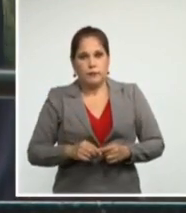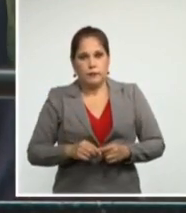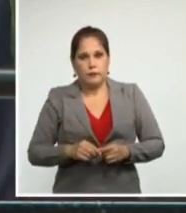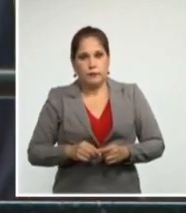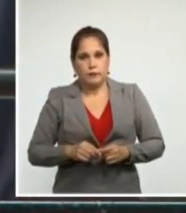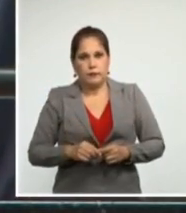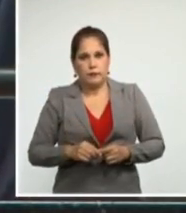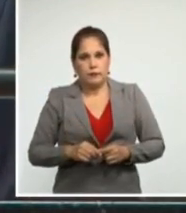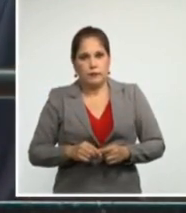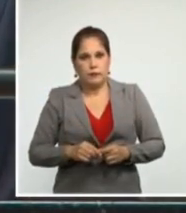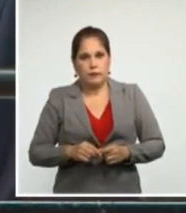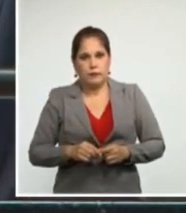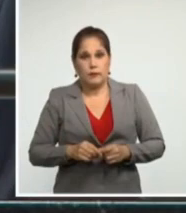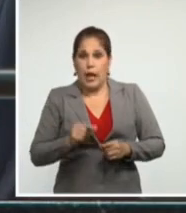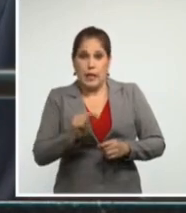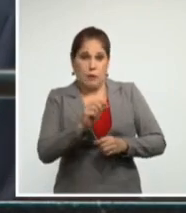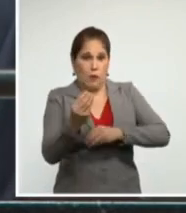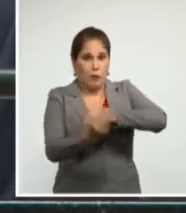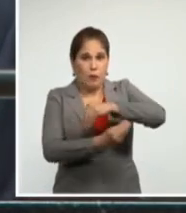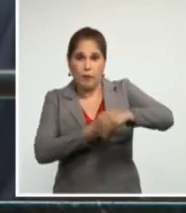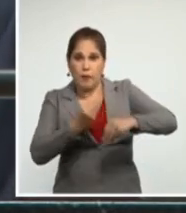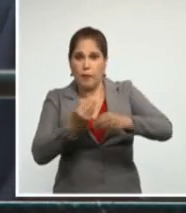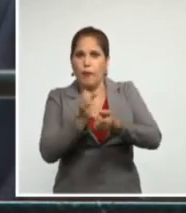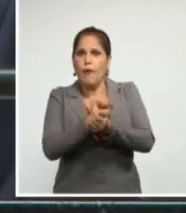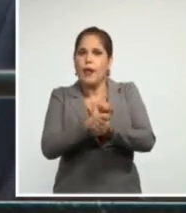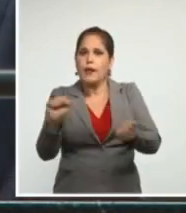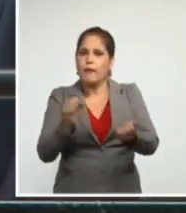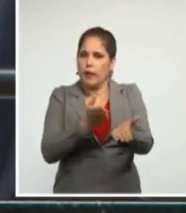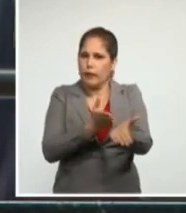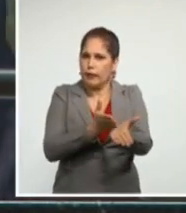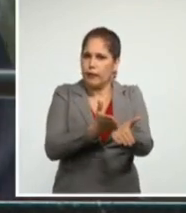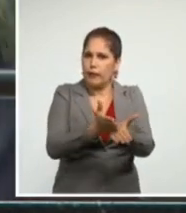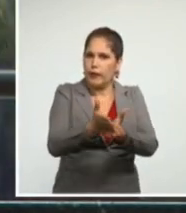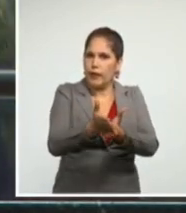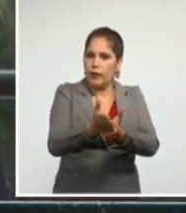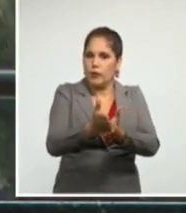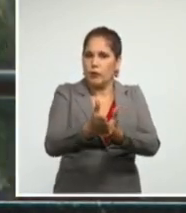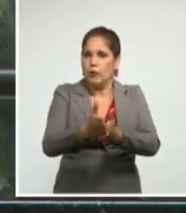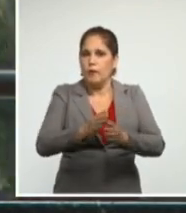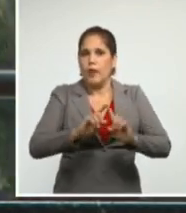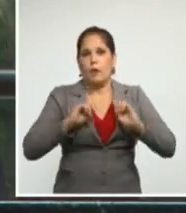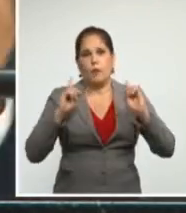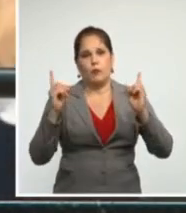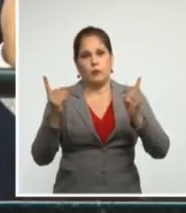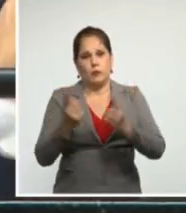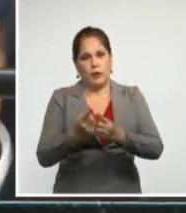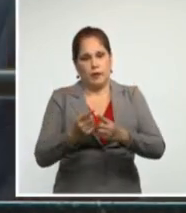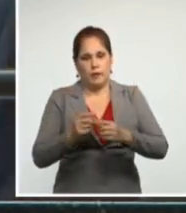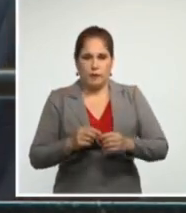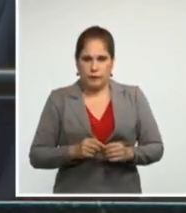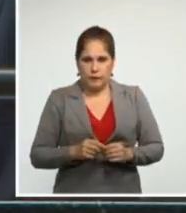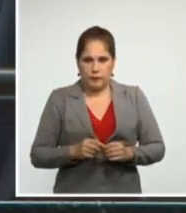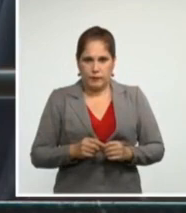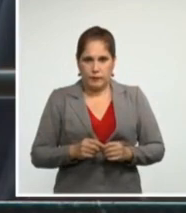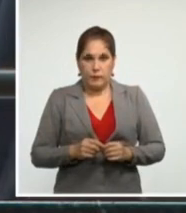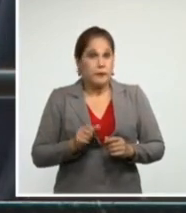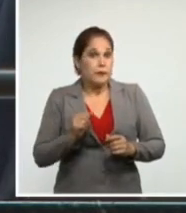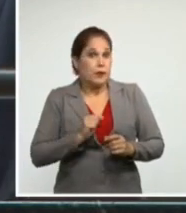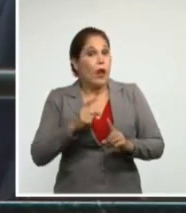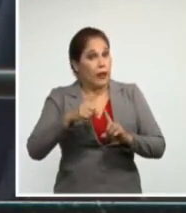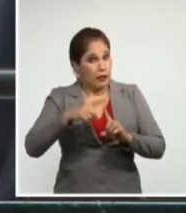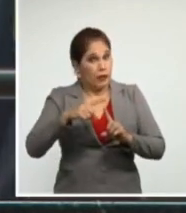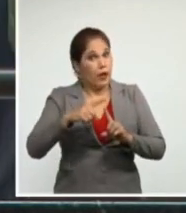referendo libre, directo y universal. Se trata de una tarea